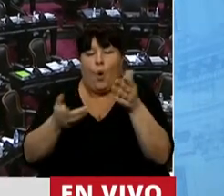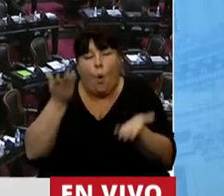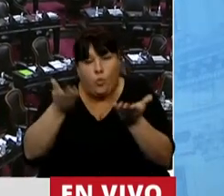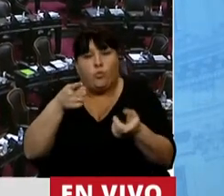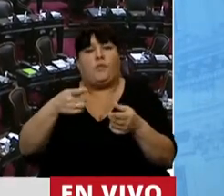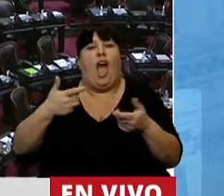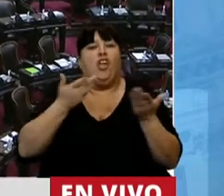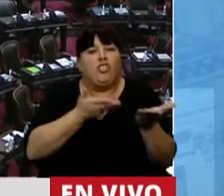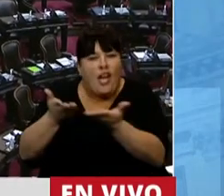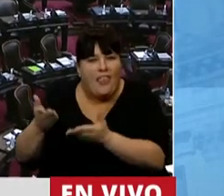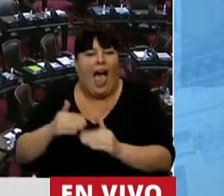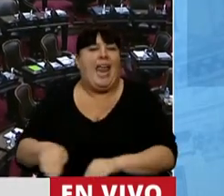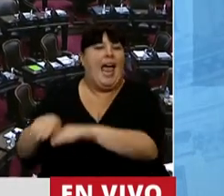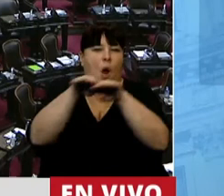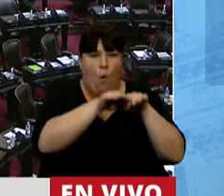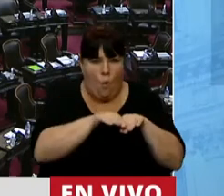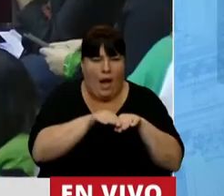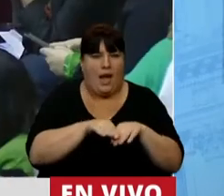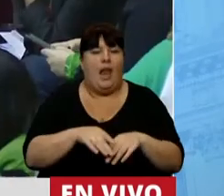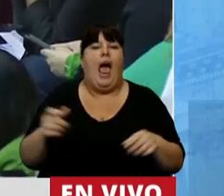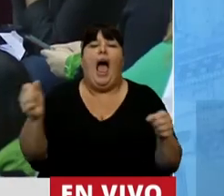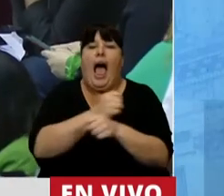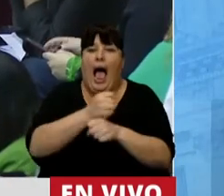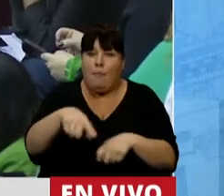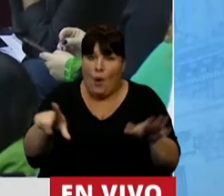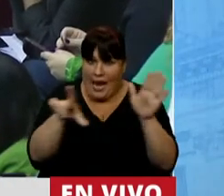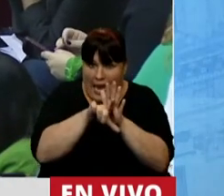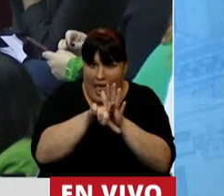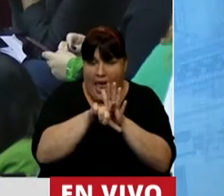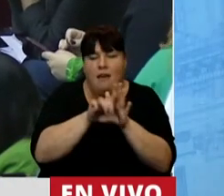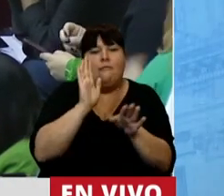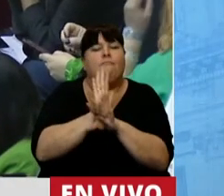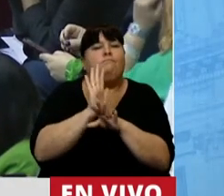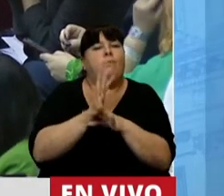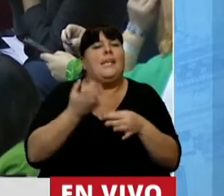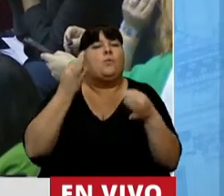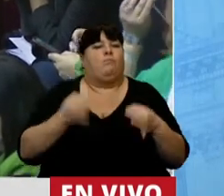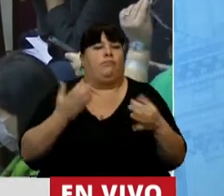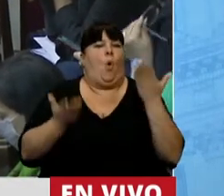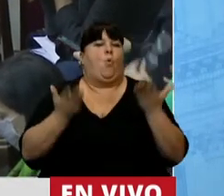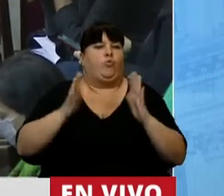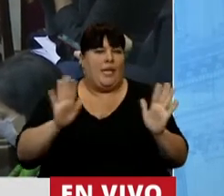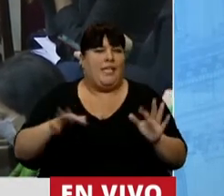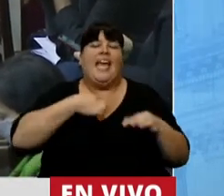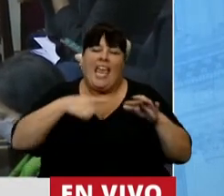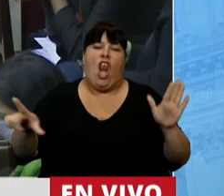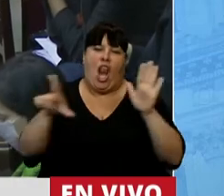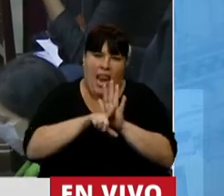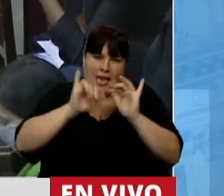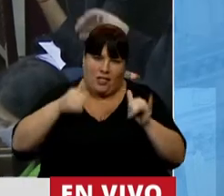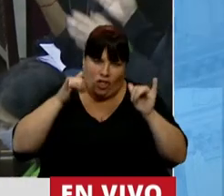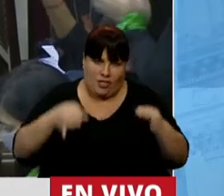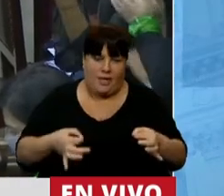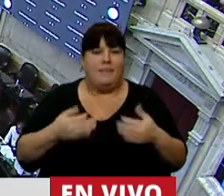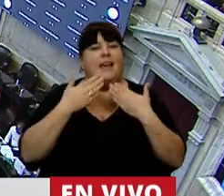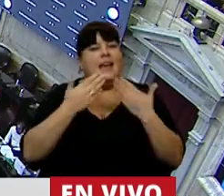solidaria más igualitaria sancionar esta ley es un acto de justicia que sea ley señor presidente.